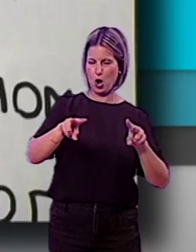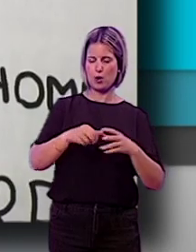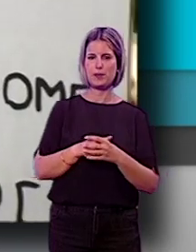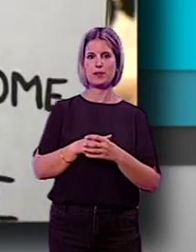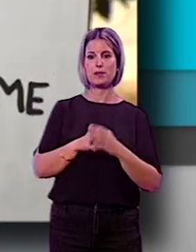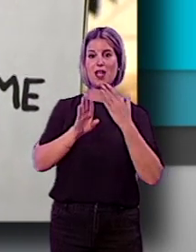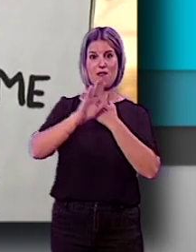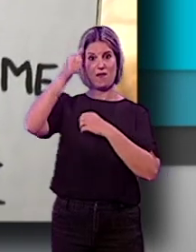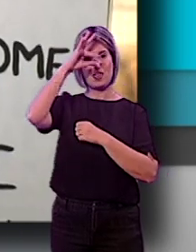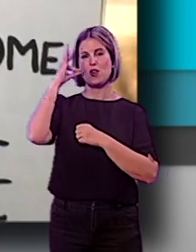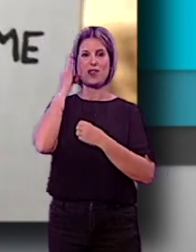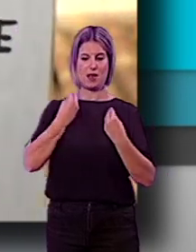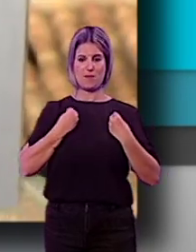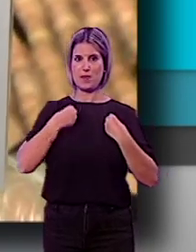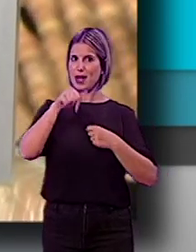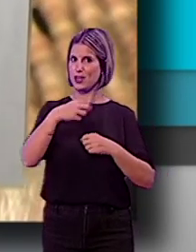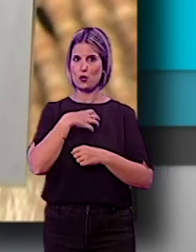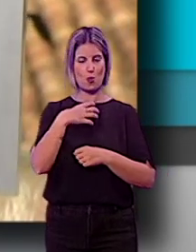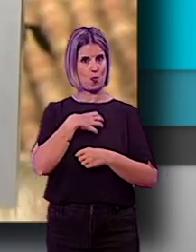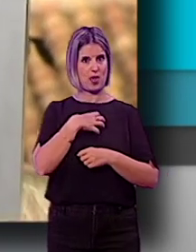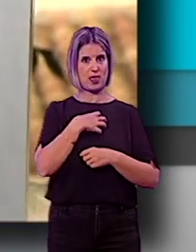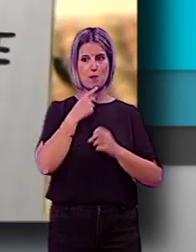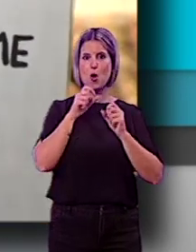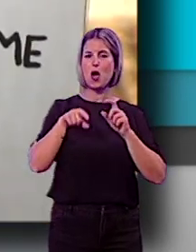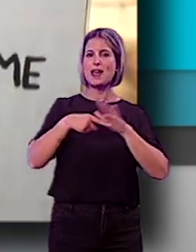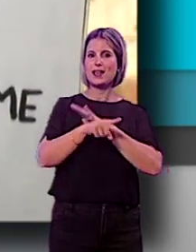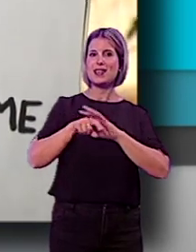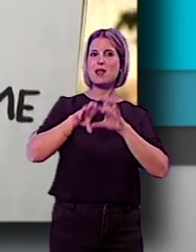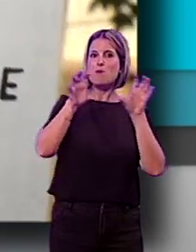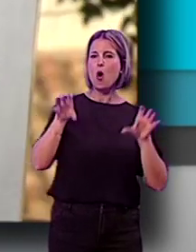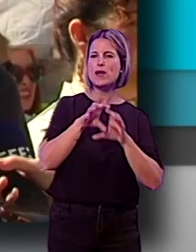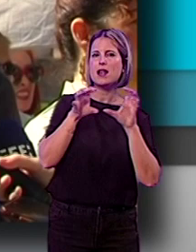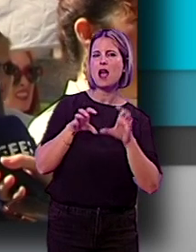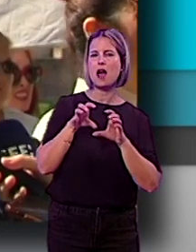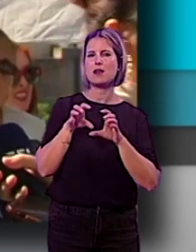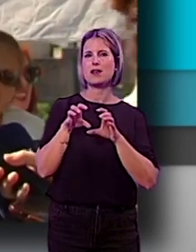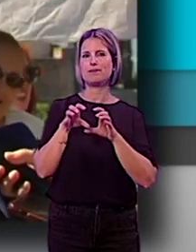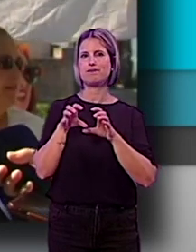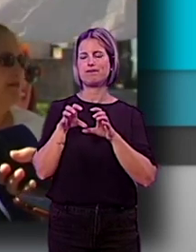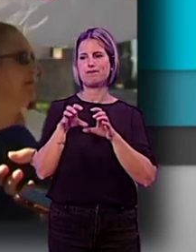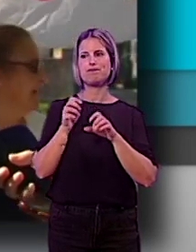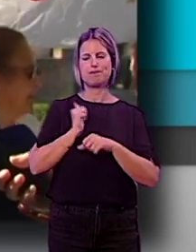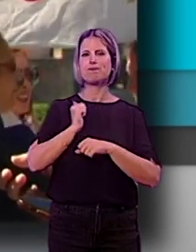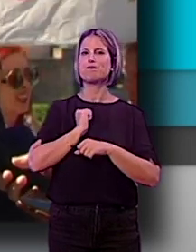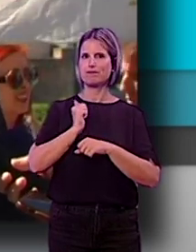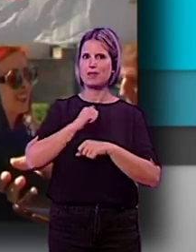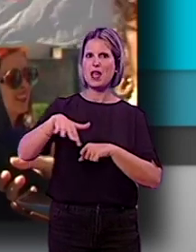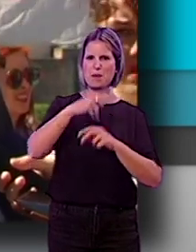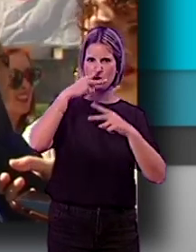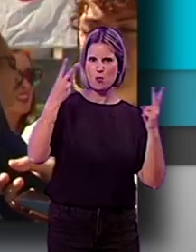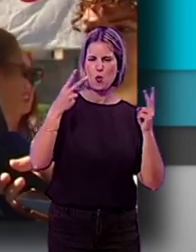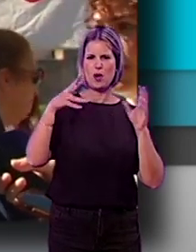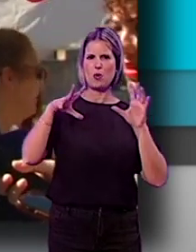Vecinos y vecinas no pueden vivir aquí que la especulación inmobiliaria está destruyendo el barrio está acaparando el espacio público está